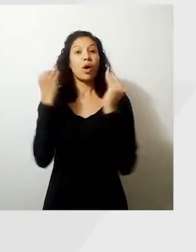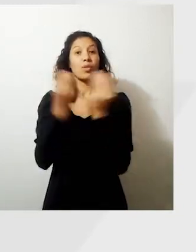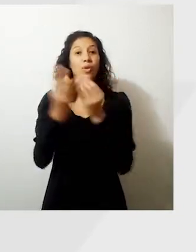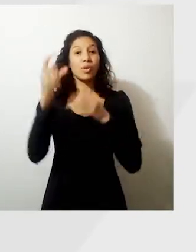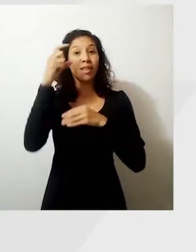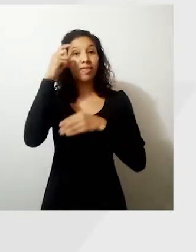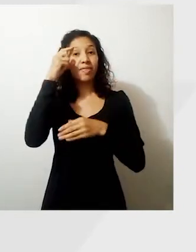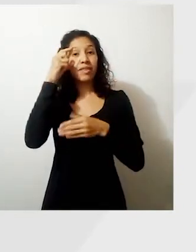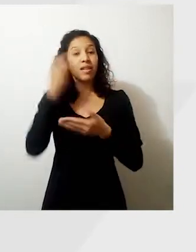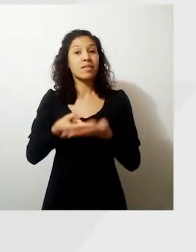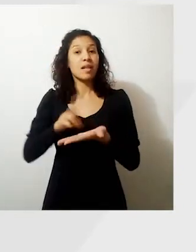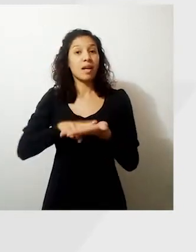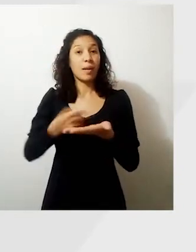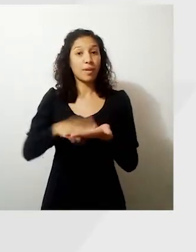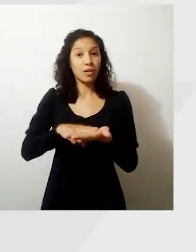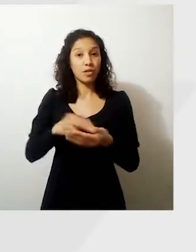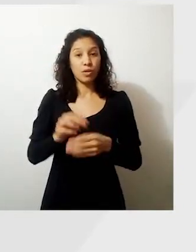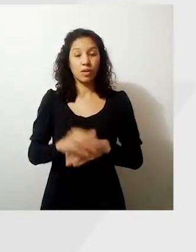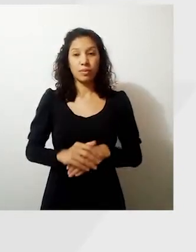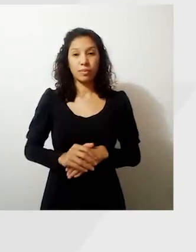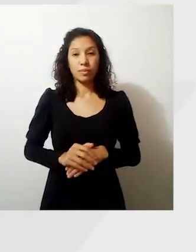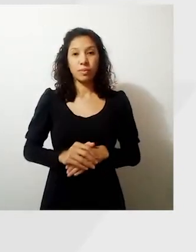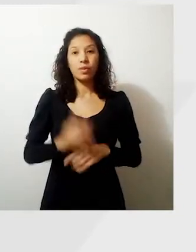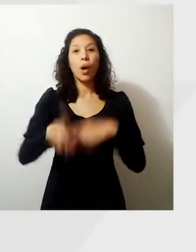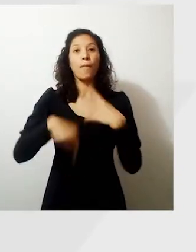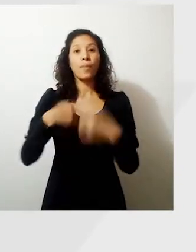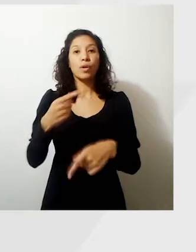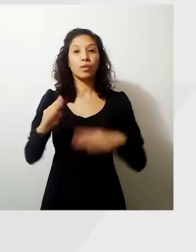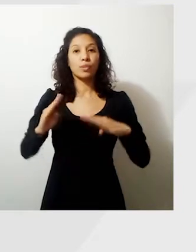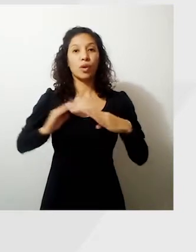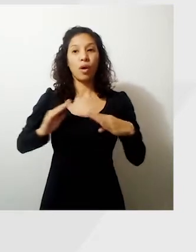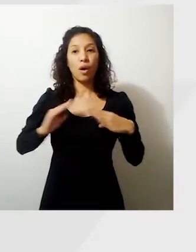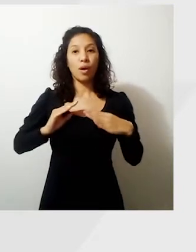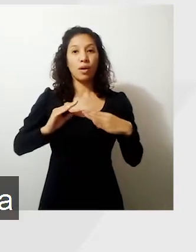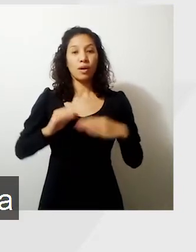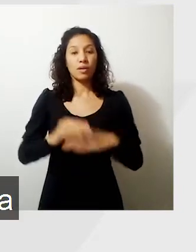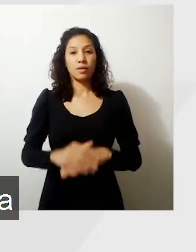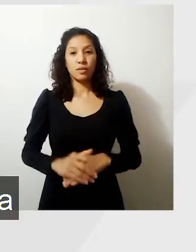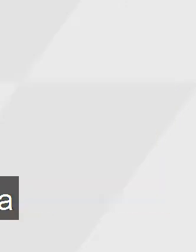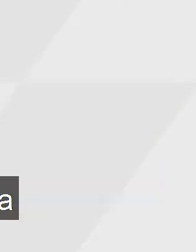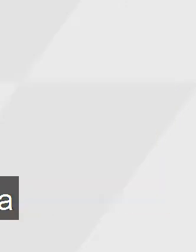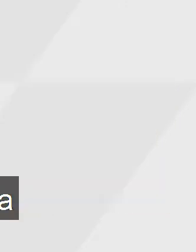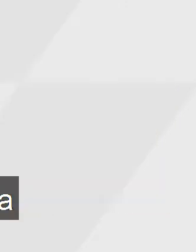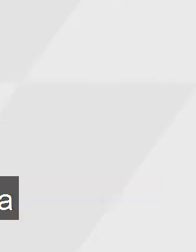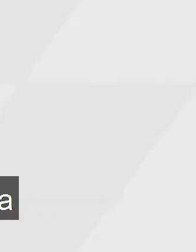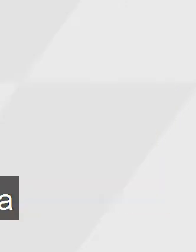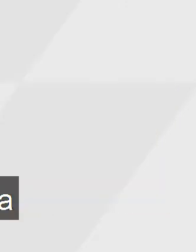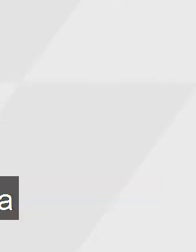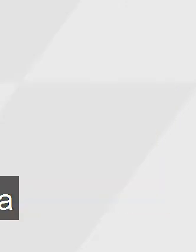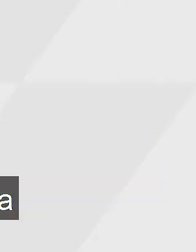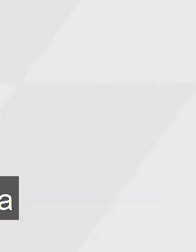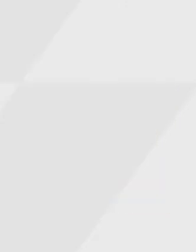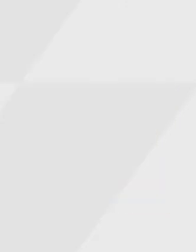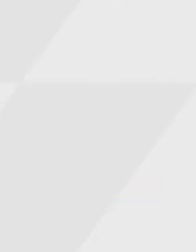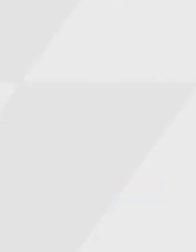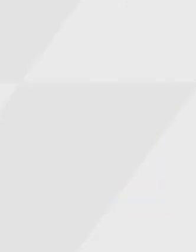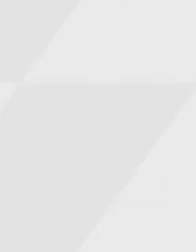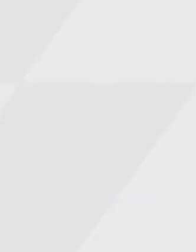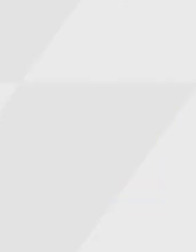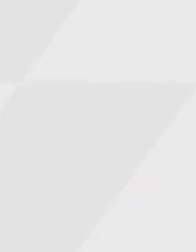diez repeticiones en total. Siguiente ejercicio, sostenemos, pero ahora con las palmas hacia arriba,